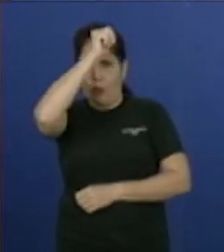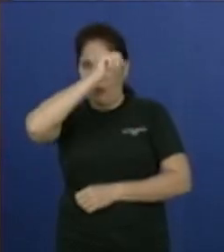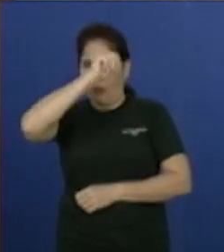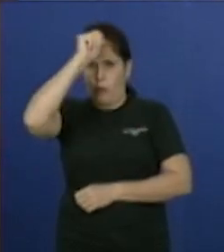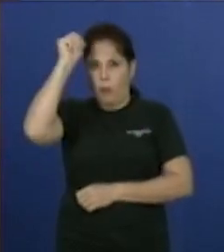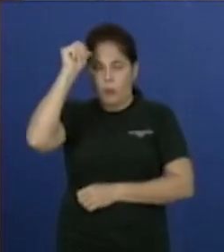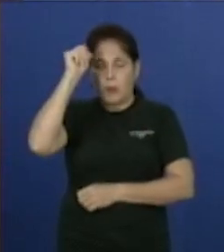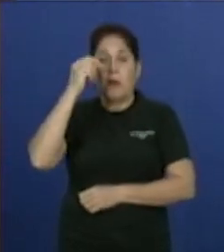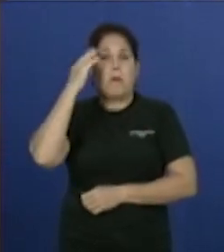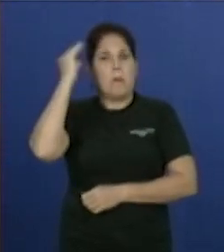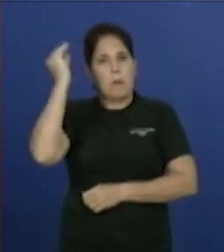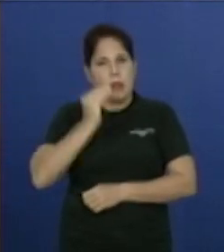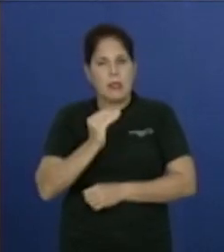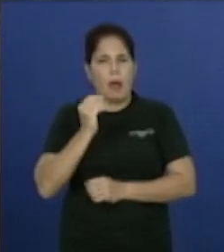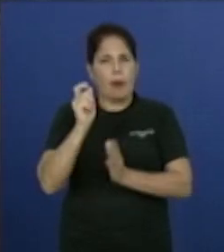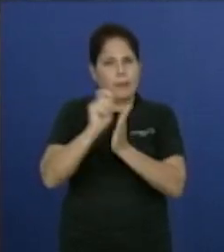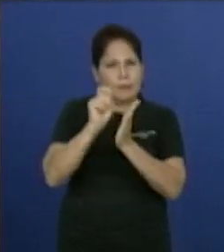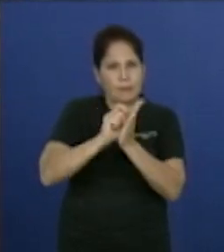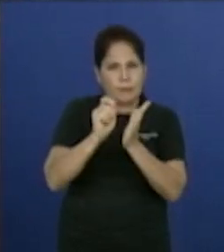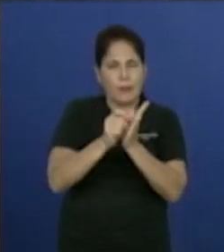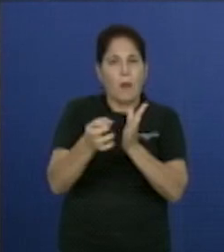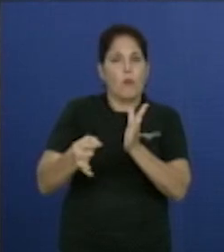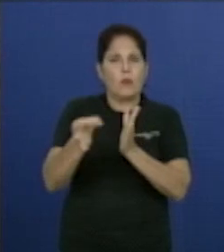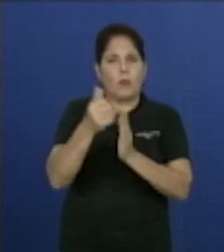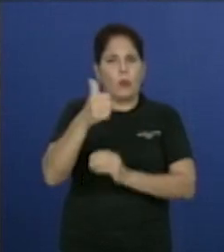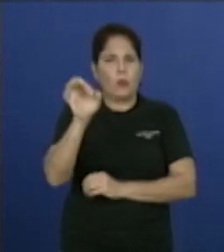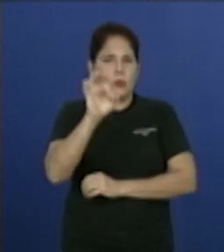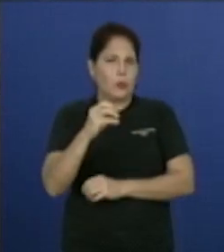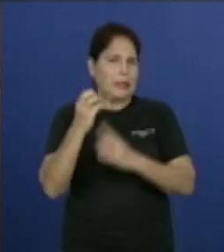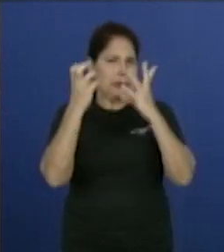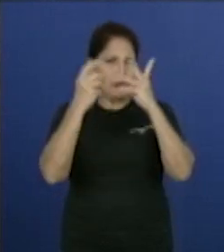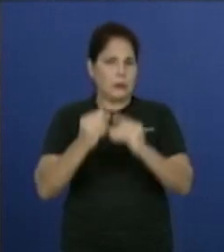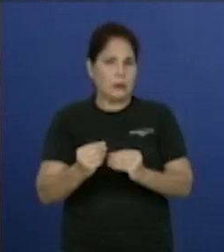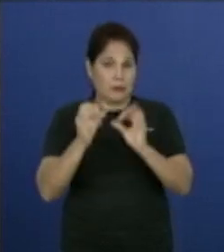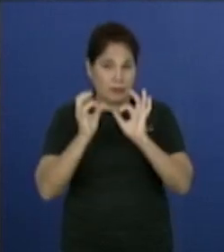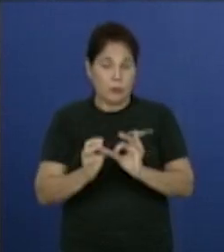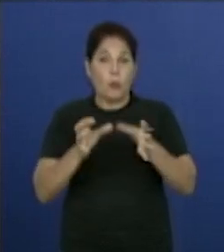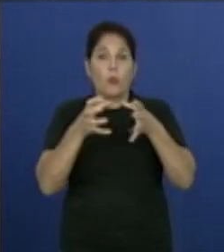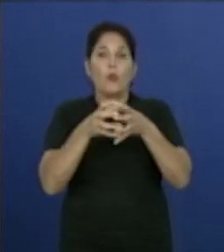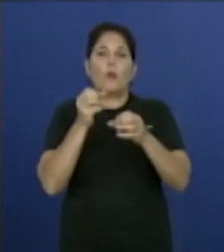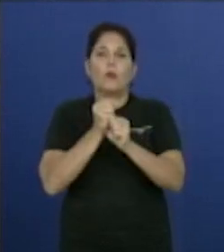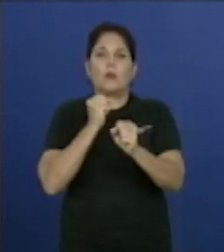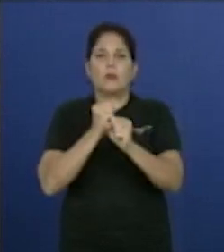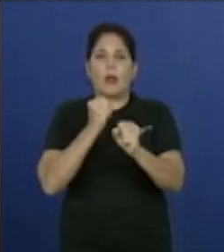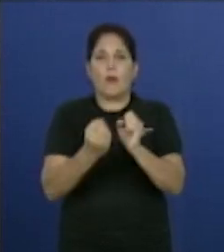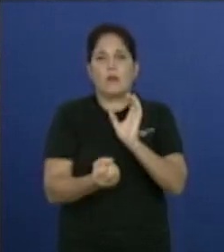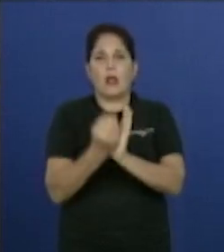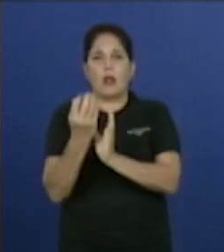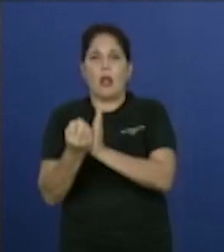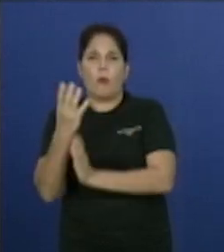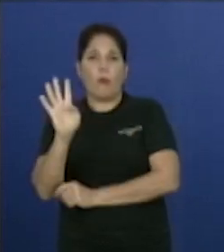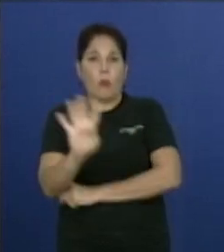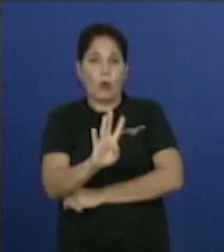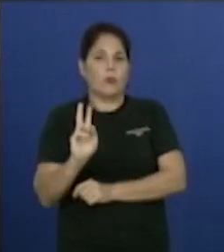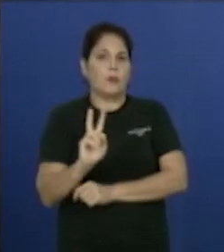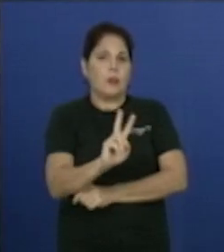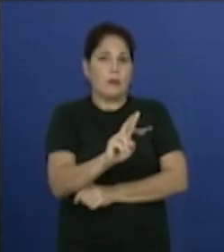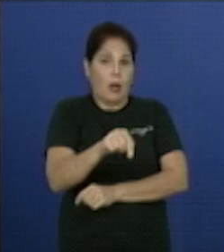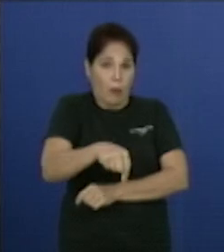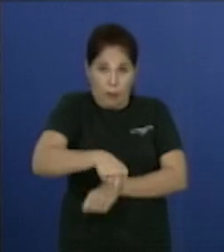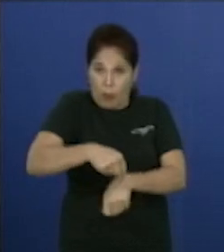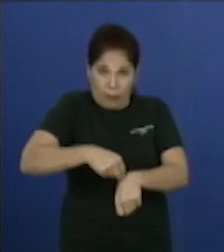la claridad de todo lo que ha sucedido en el municipio porque con los cuatro grupos de trabajo que se hicieron, se visitaron